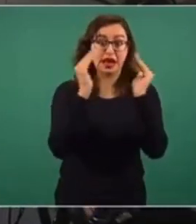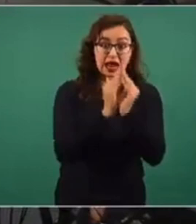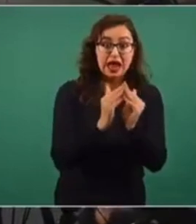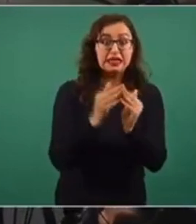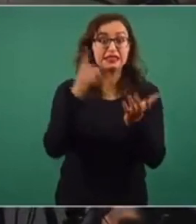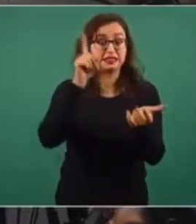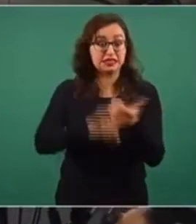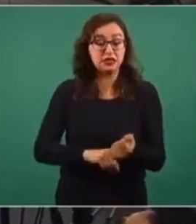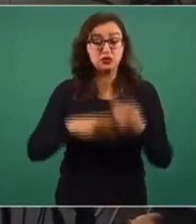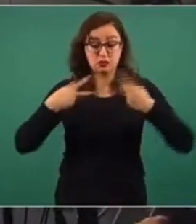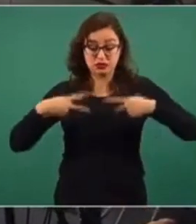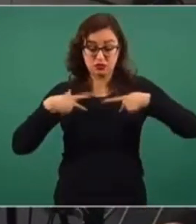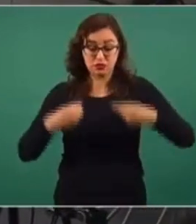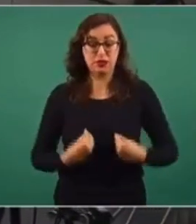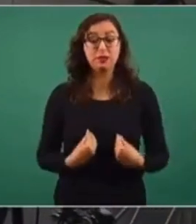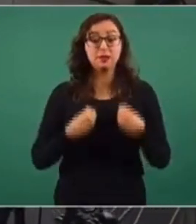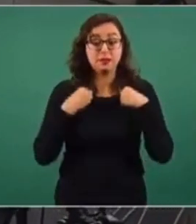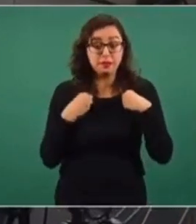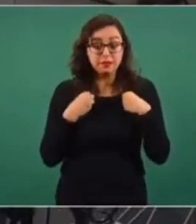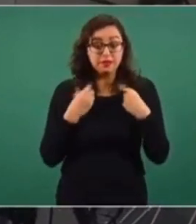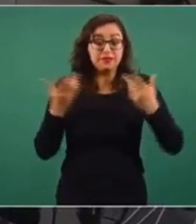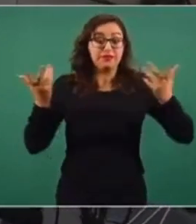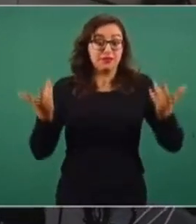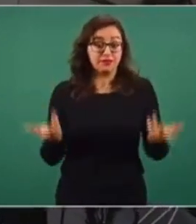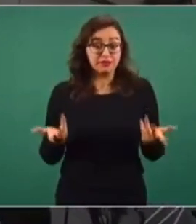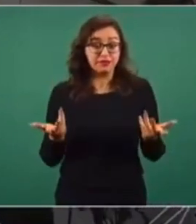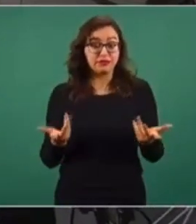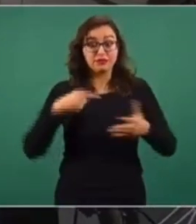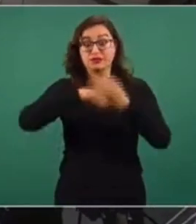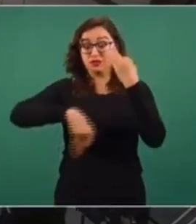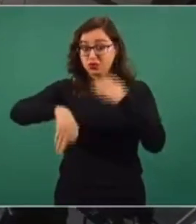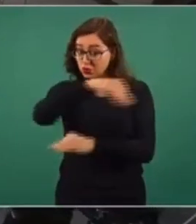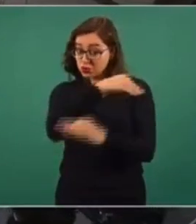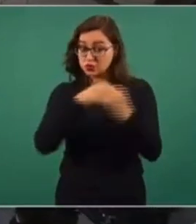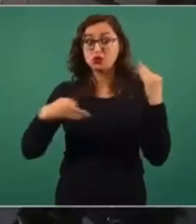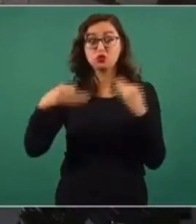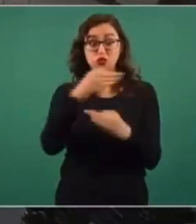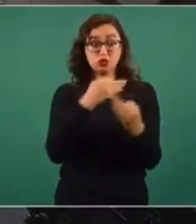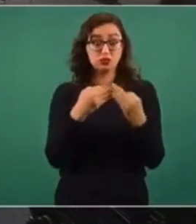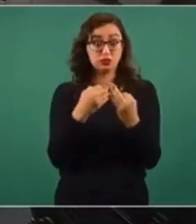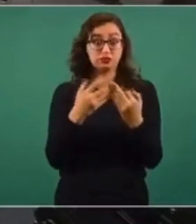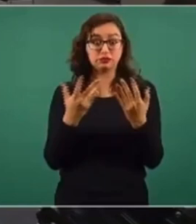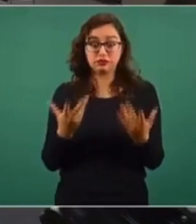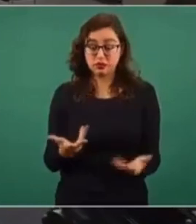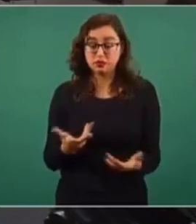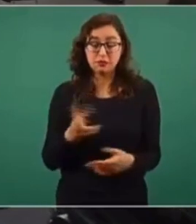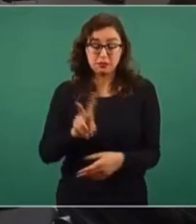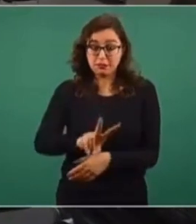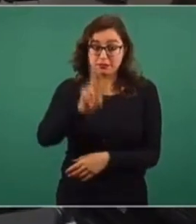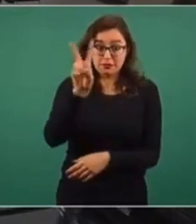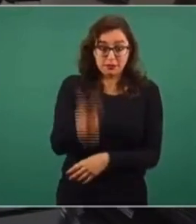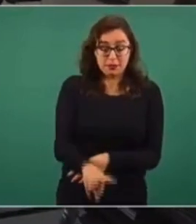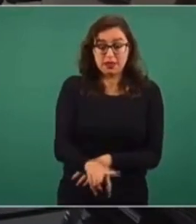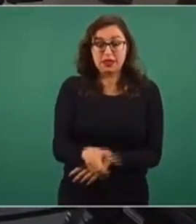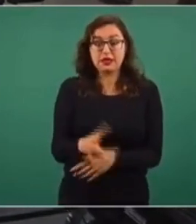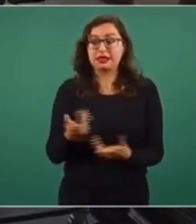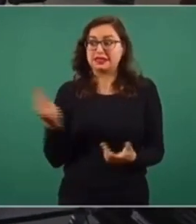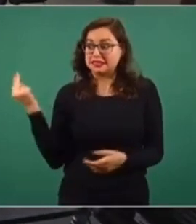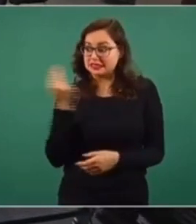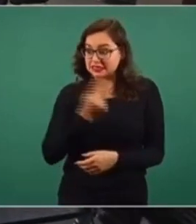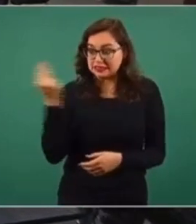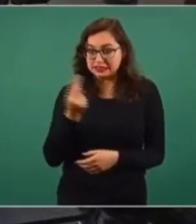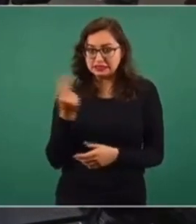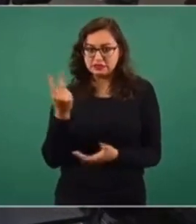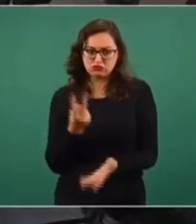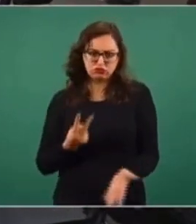donde habitan estas personas. Y obviamente toda esta situación es de un gran conocimiento en tierra de